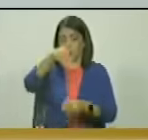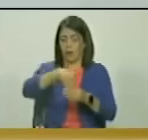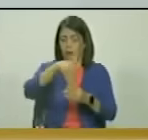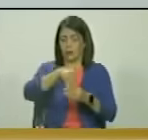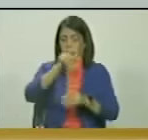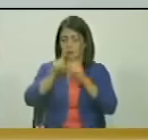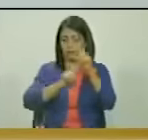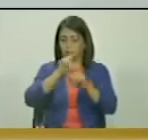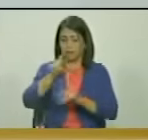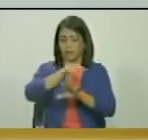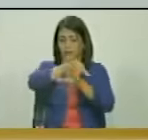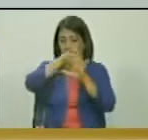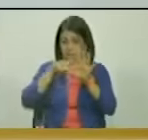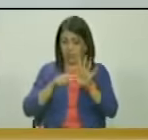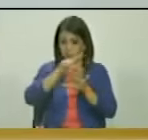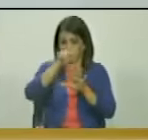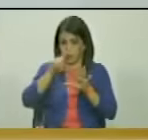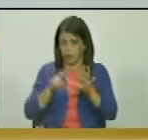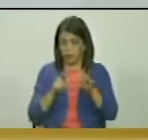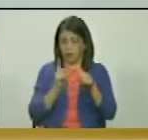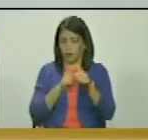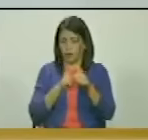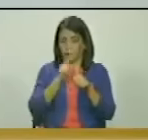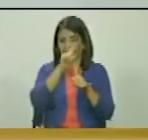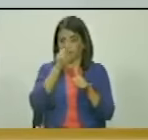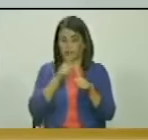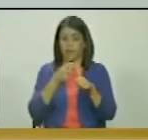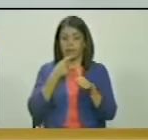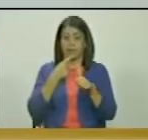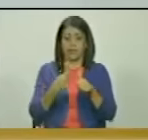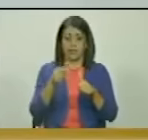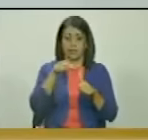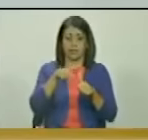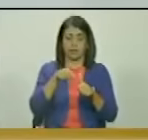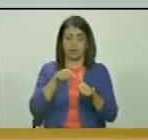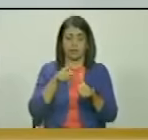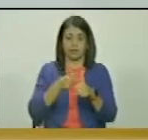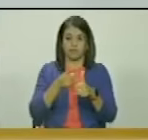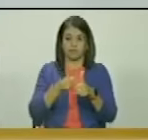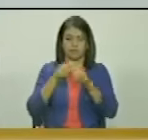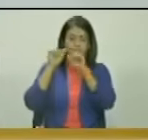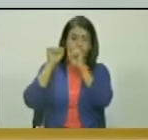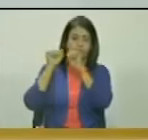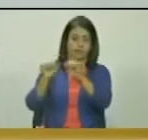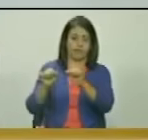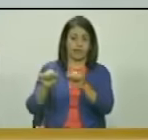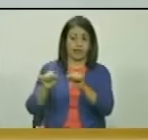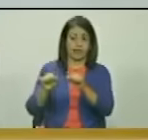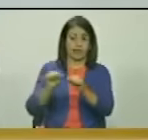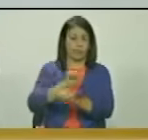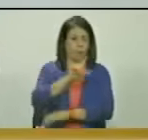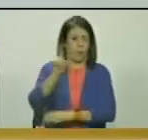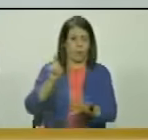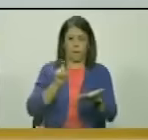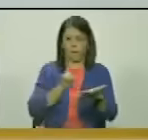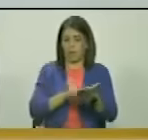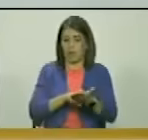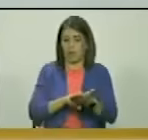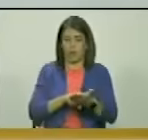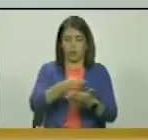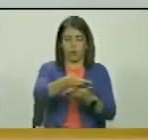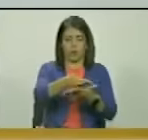consultivo del 3 de diciembre la primera de ellas señalaba que se rechazaba en todos sus